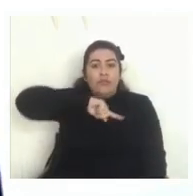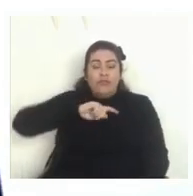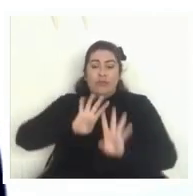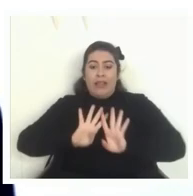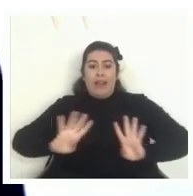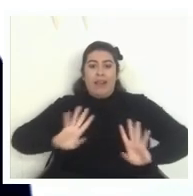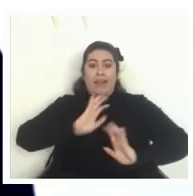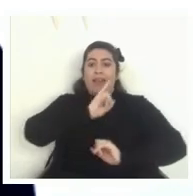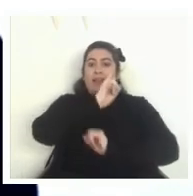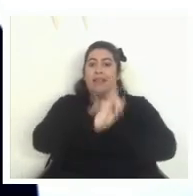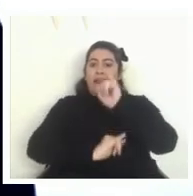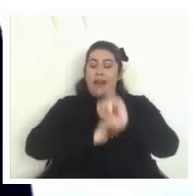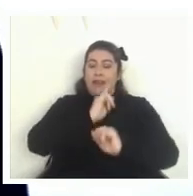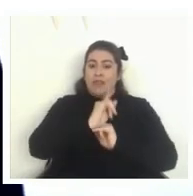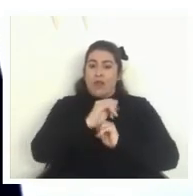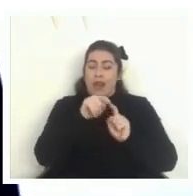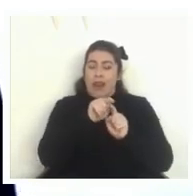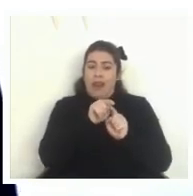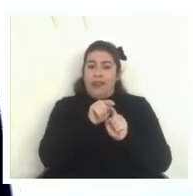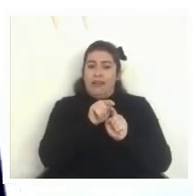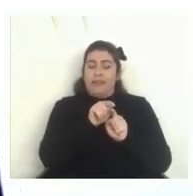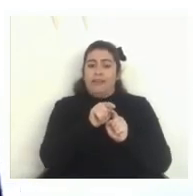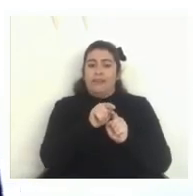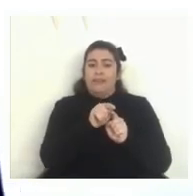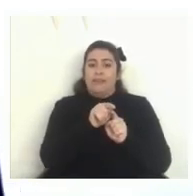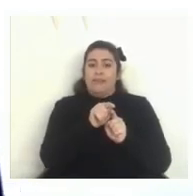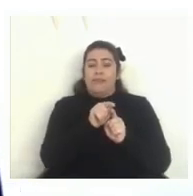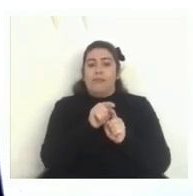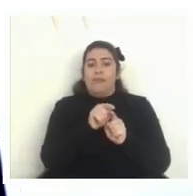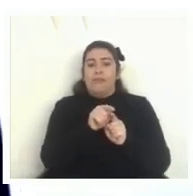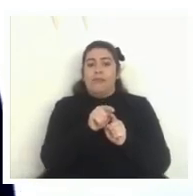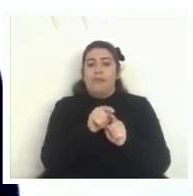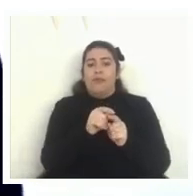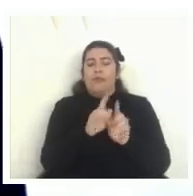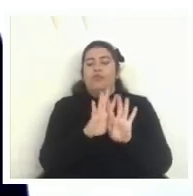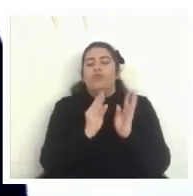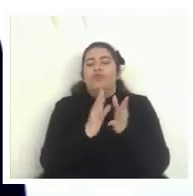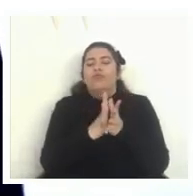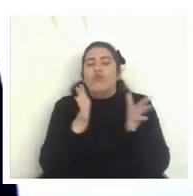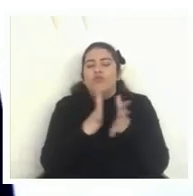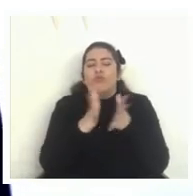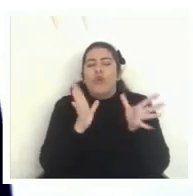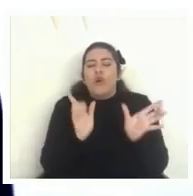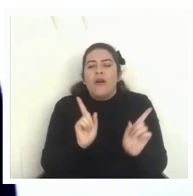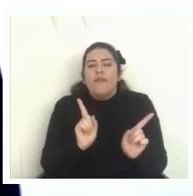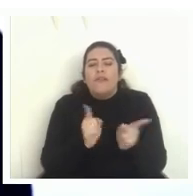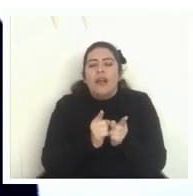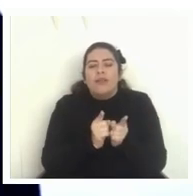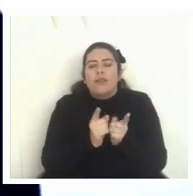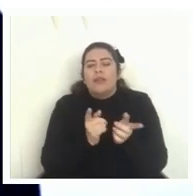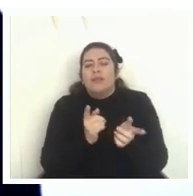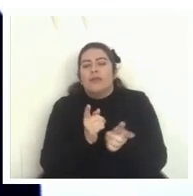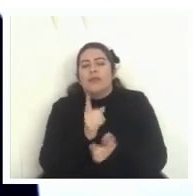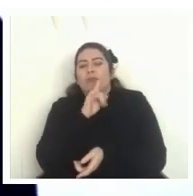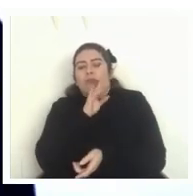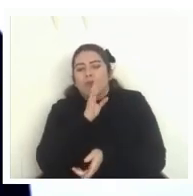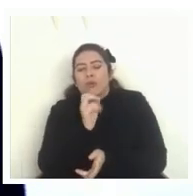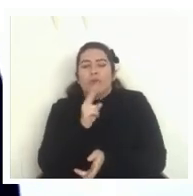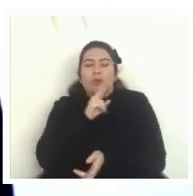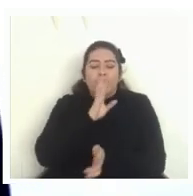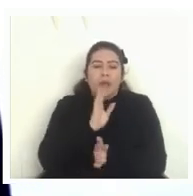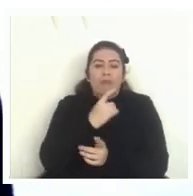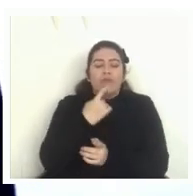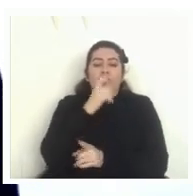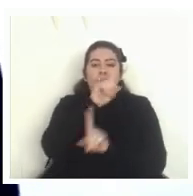internacionales si pueden en muy muy breve en un par de minutos es como hay varias preguntas